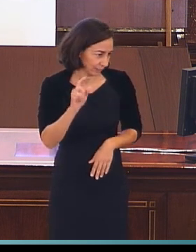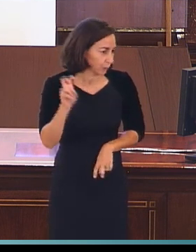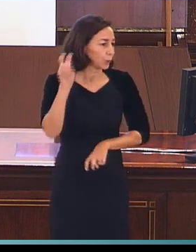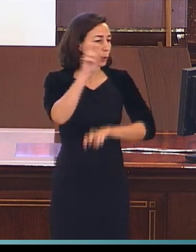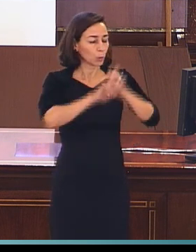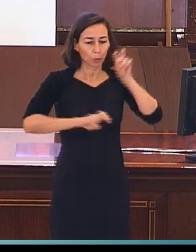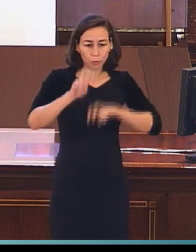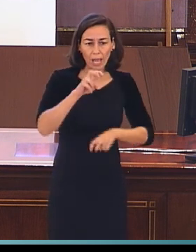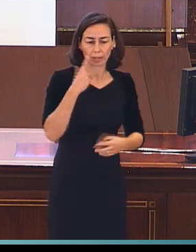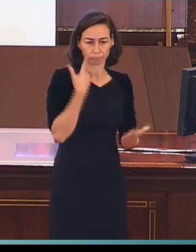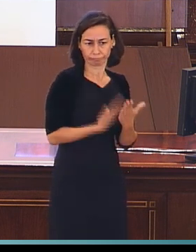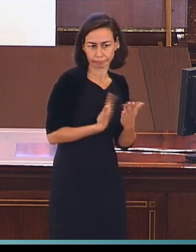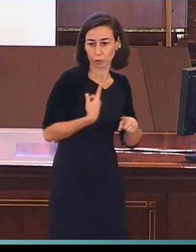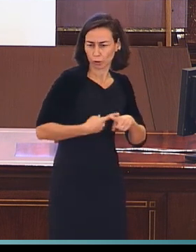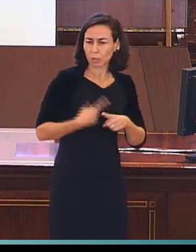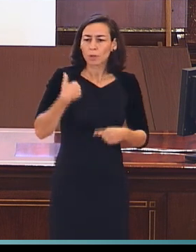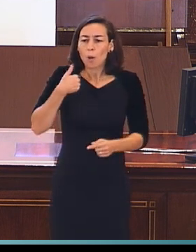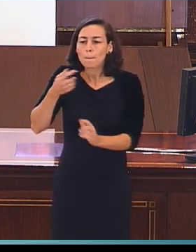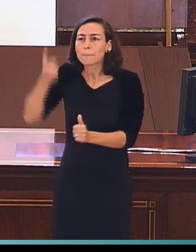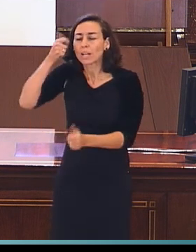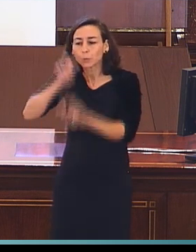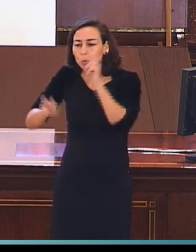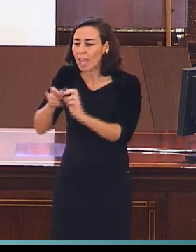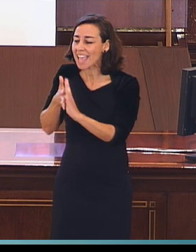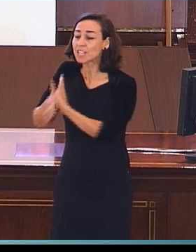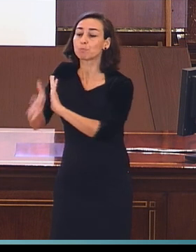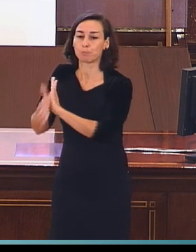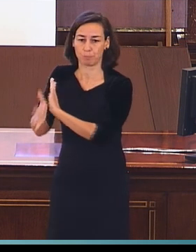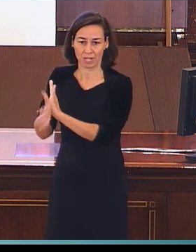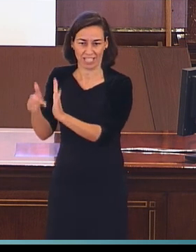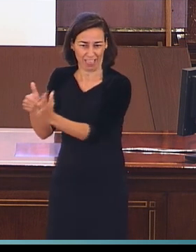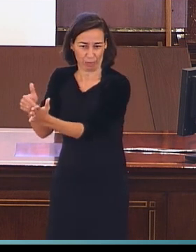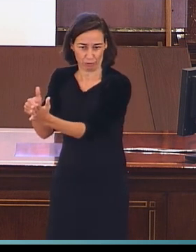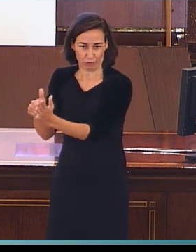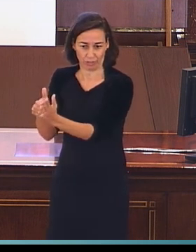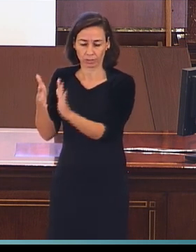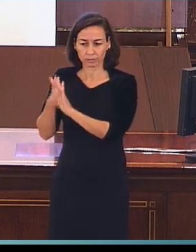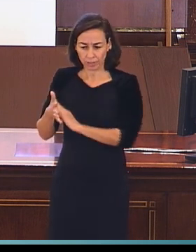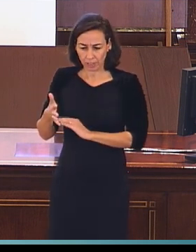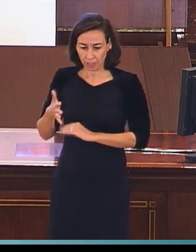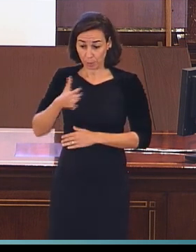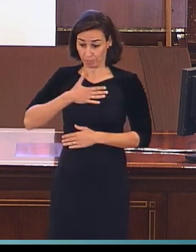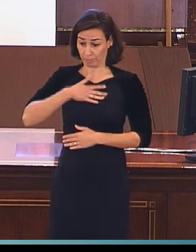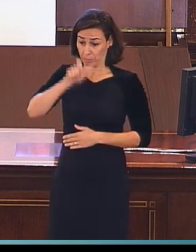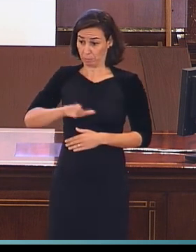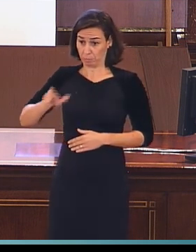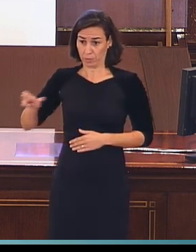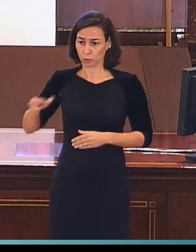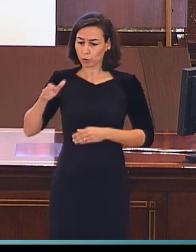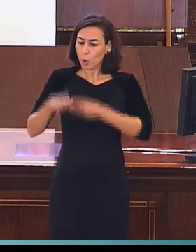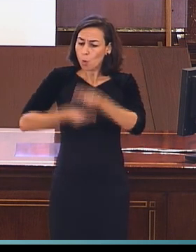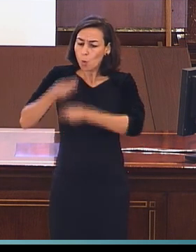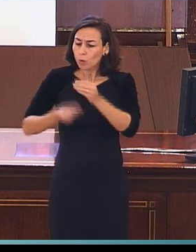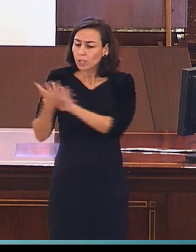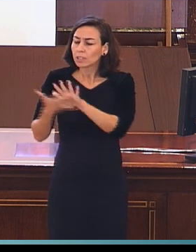buscar más explicaciones. Y sobre todo, explicaciones sobre qué diferencias suponen para las personas que las